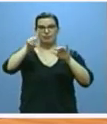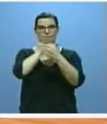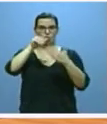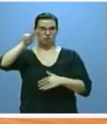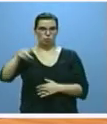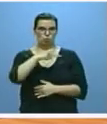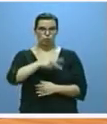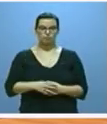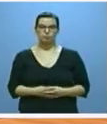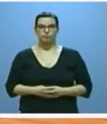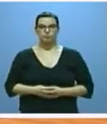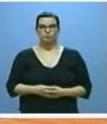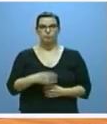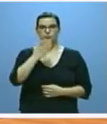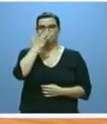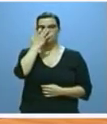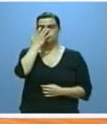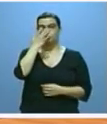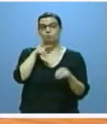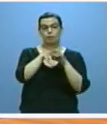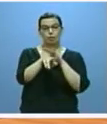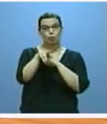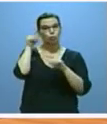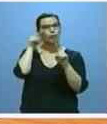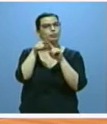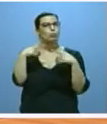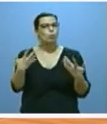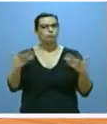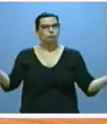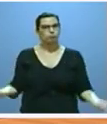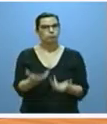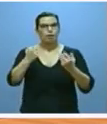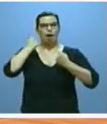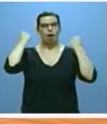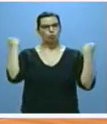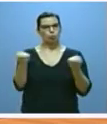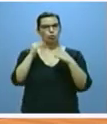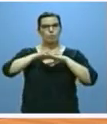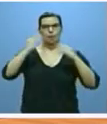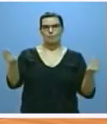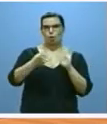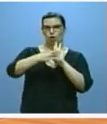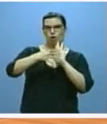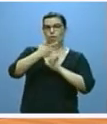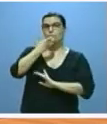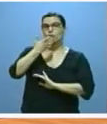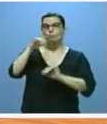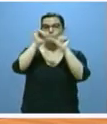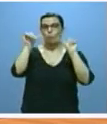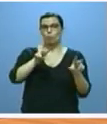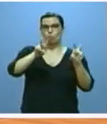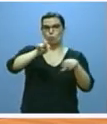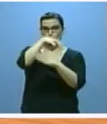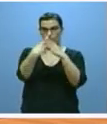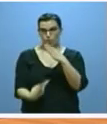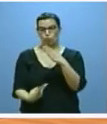de euros. Recursos con los que se impulsarán actuaciones de mejora de la calidad como por ejemplo el nuevo modelo de bilingüismo